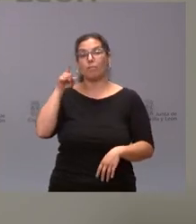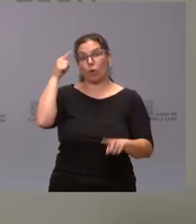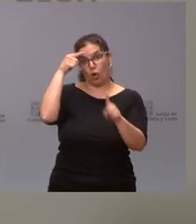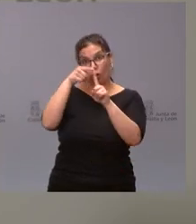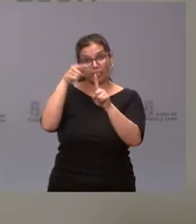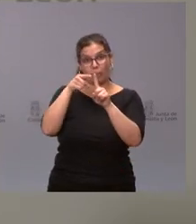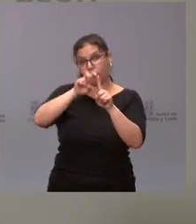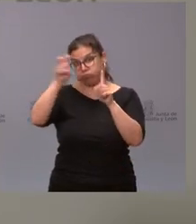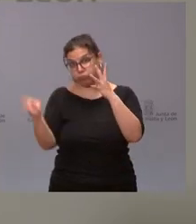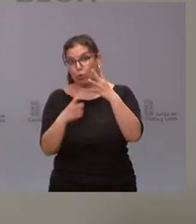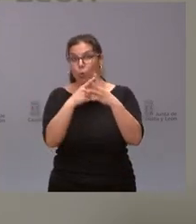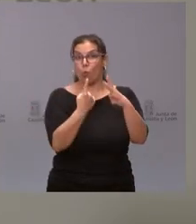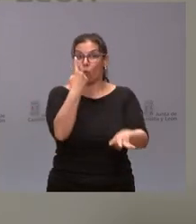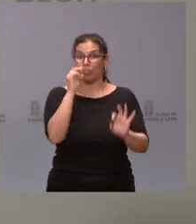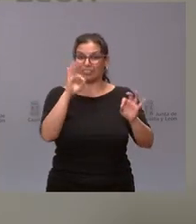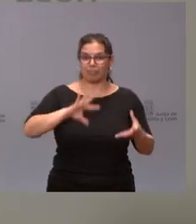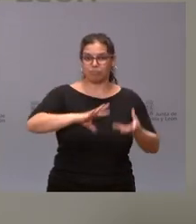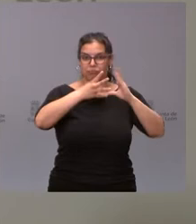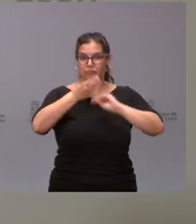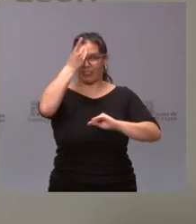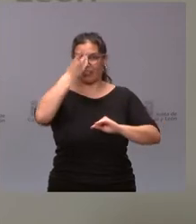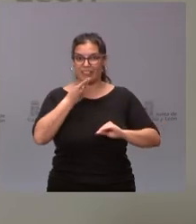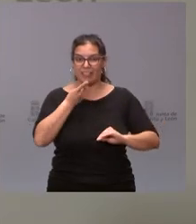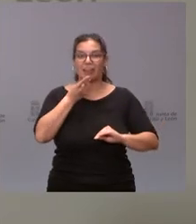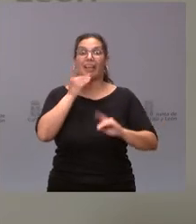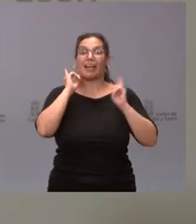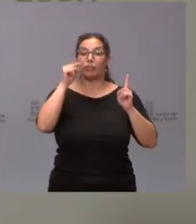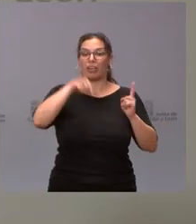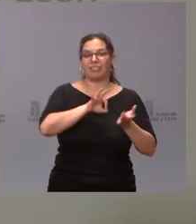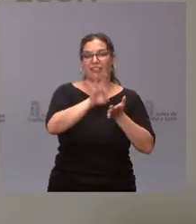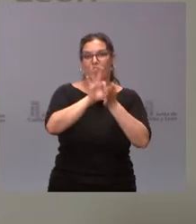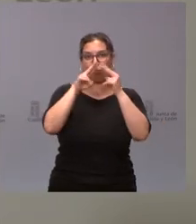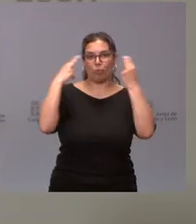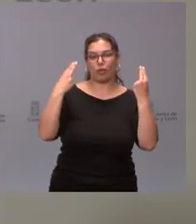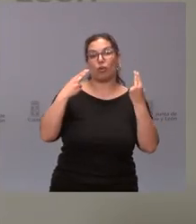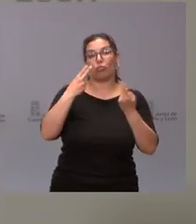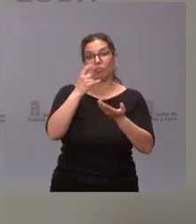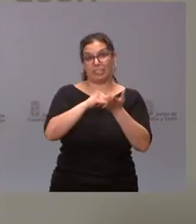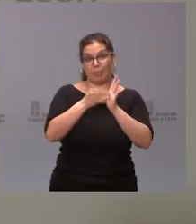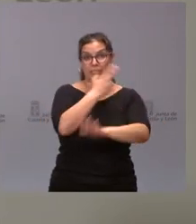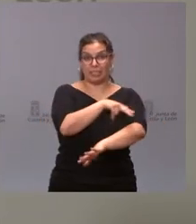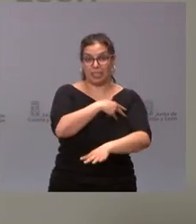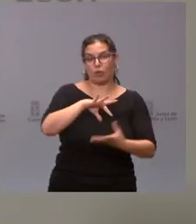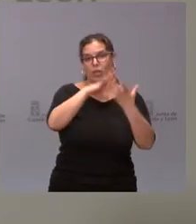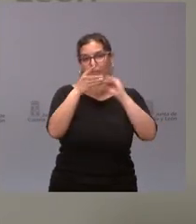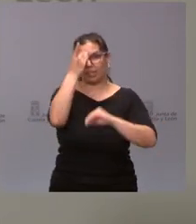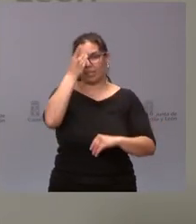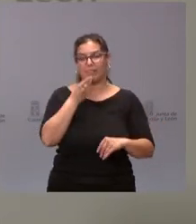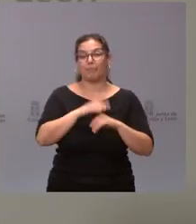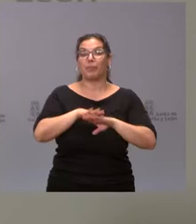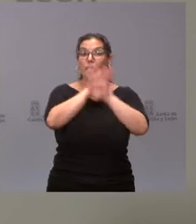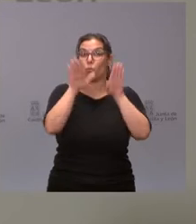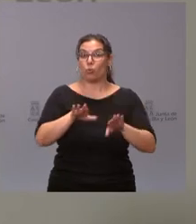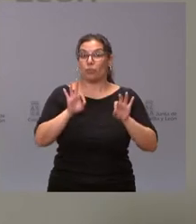la digitalización y en este caso la digitalización de los servicios públicos como es el sistema sanitario. Y finalmente, 100.000